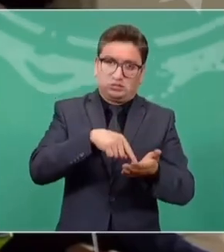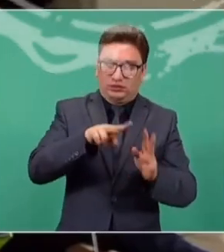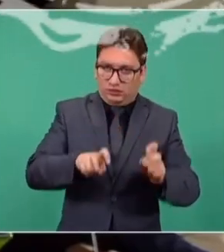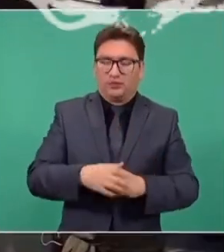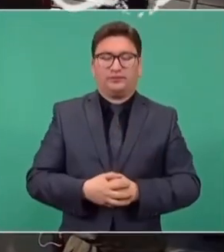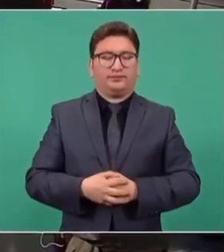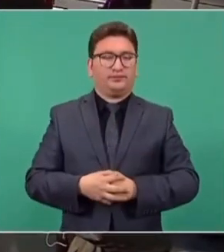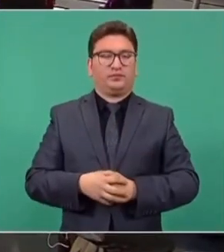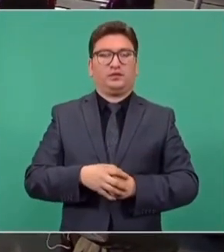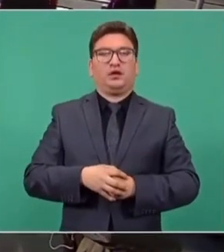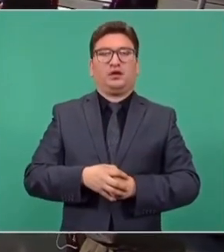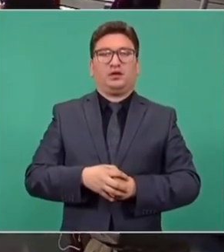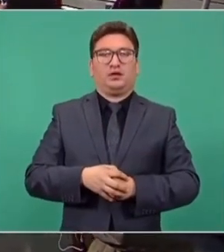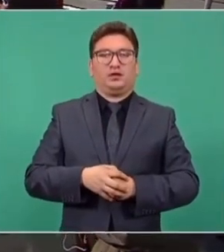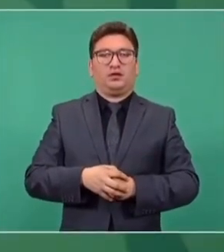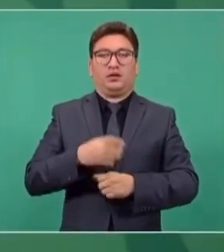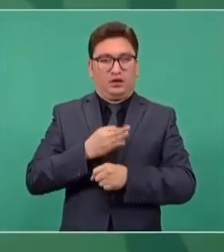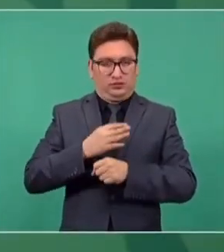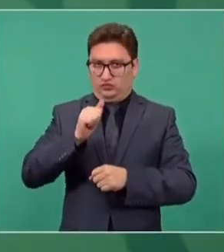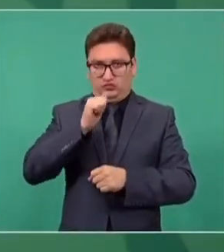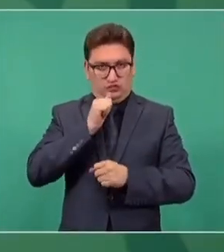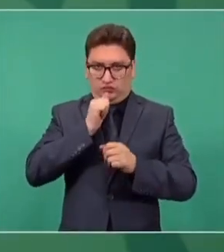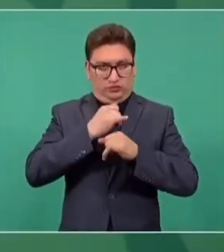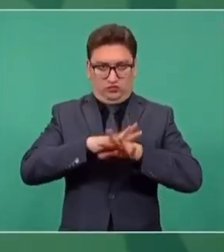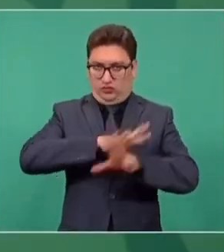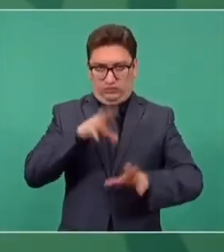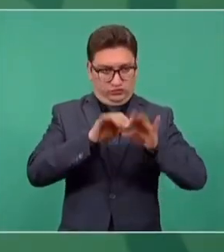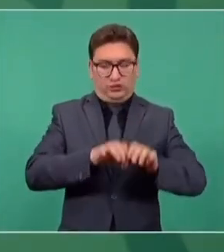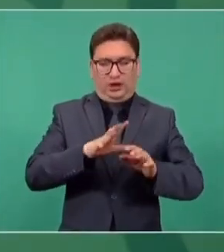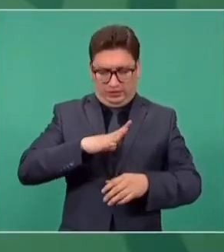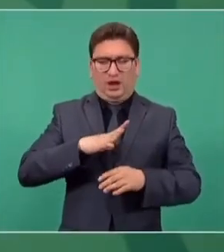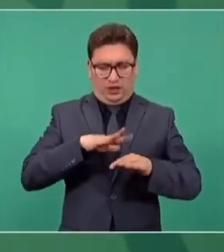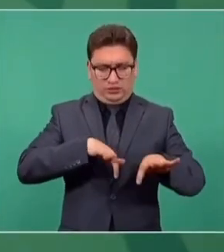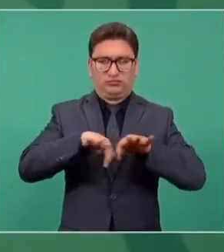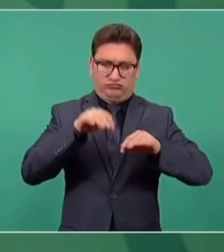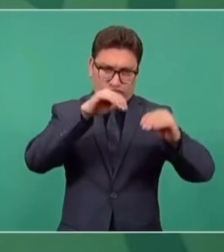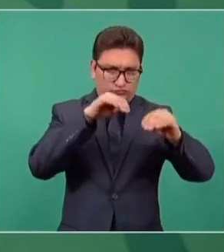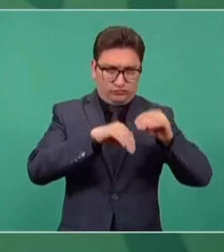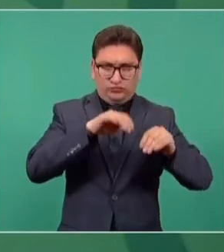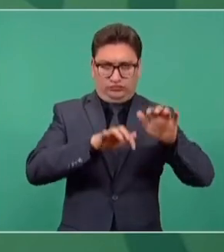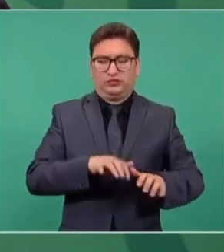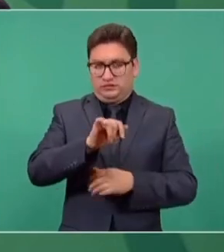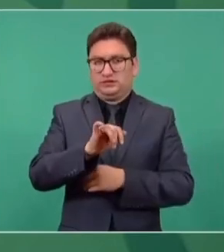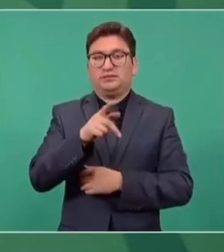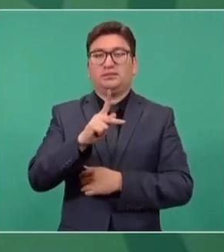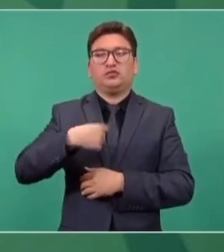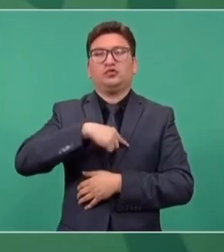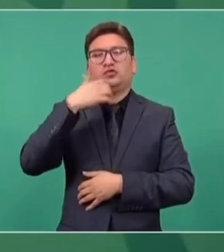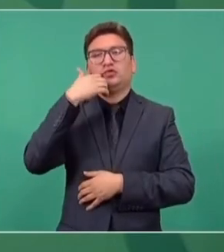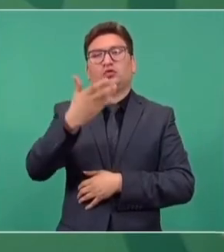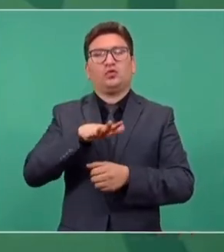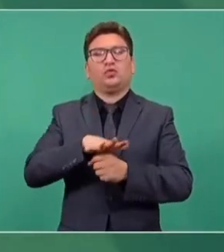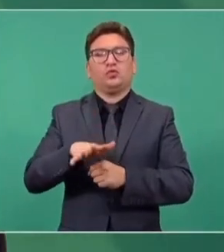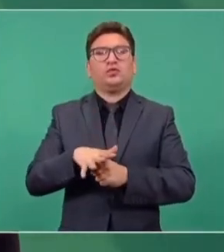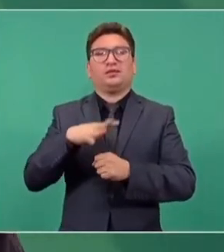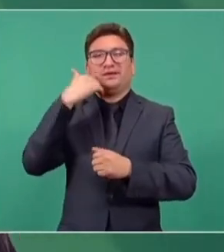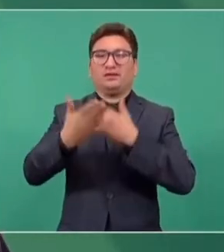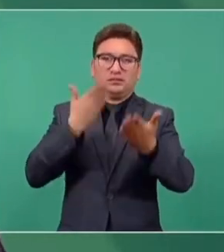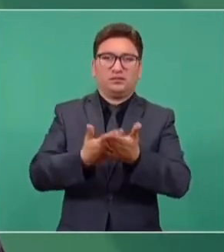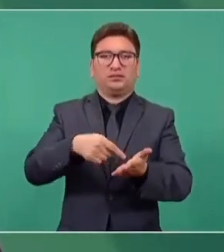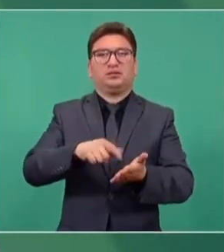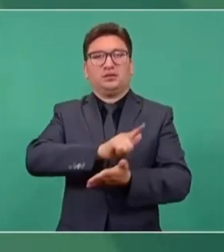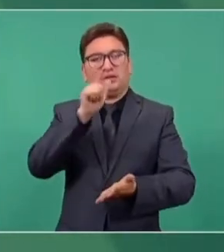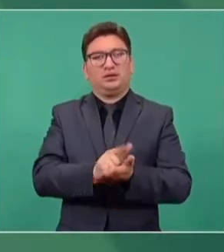Todavía no tenemos los detalles, sí se está trabajando y lo que queremos es dejar una ley